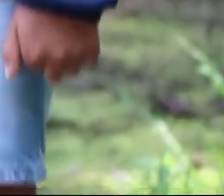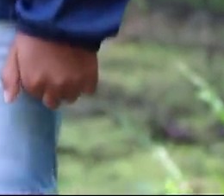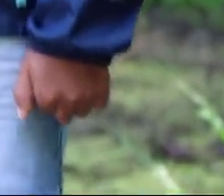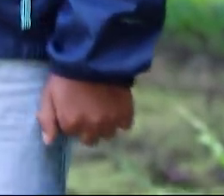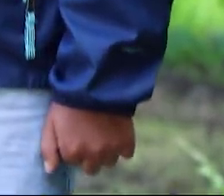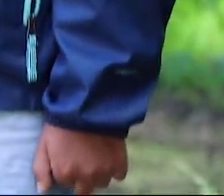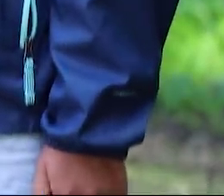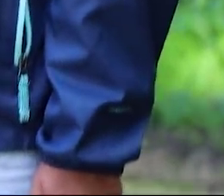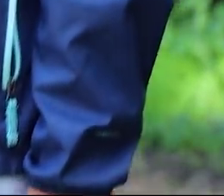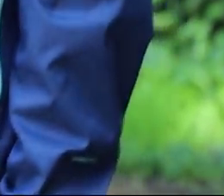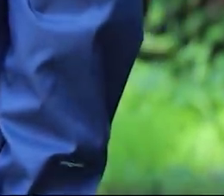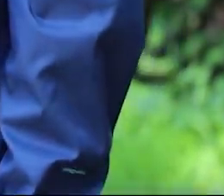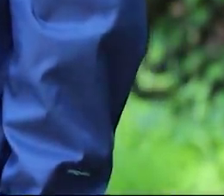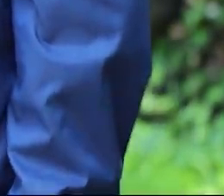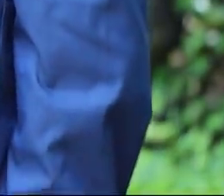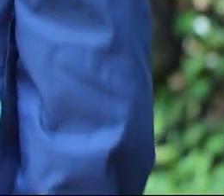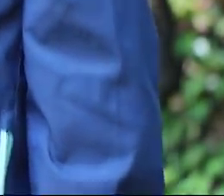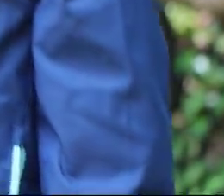Bien. bien.